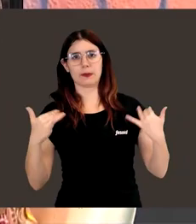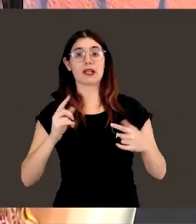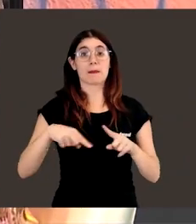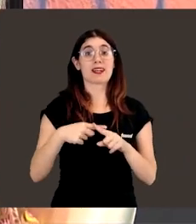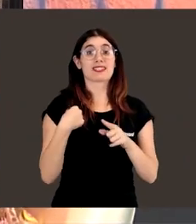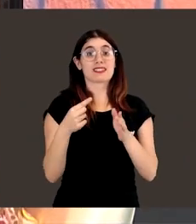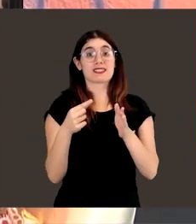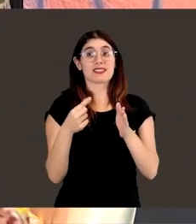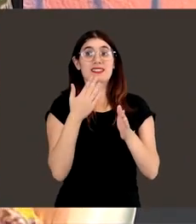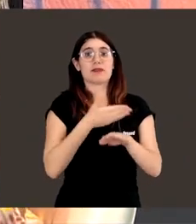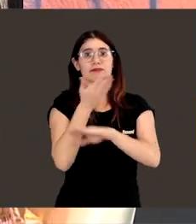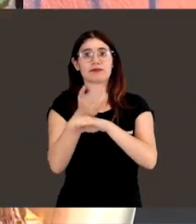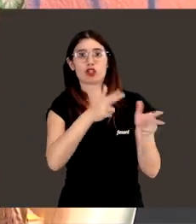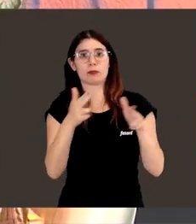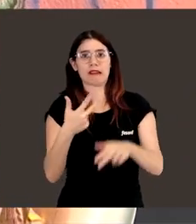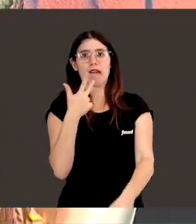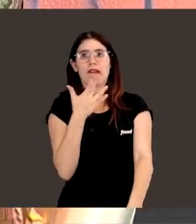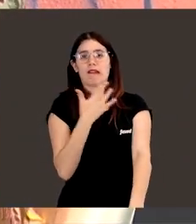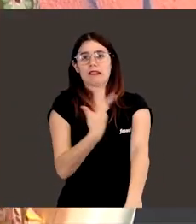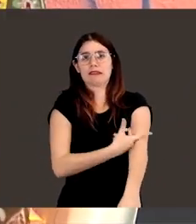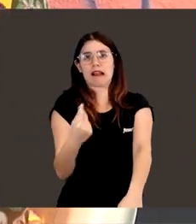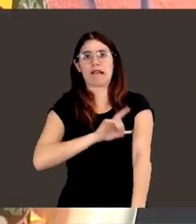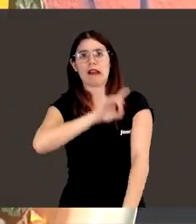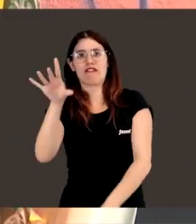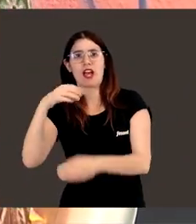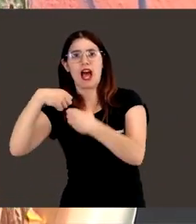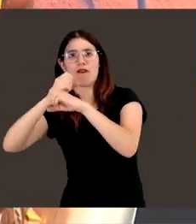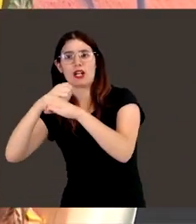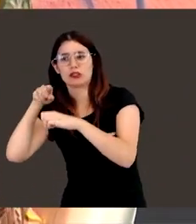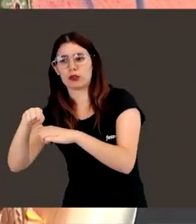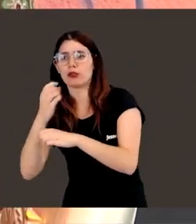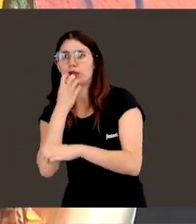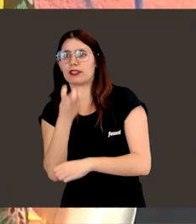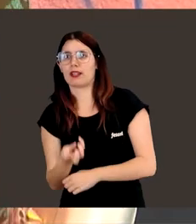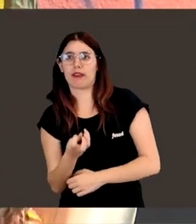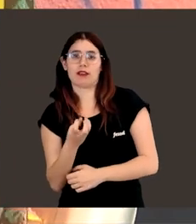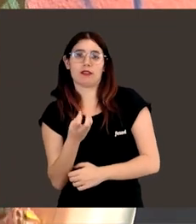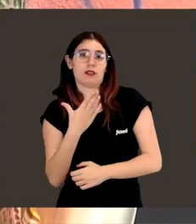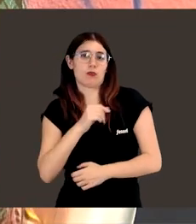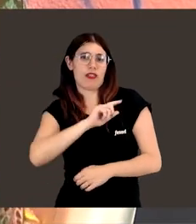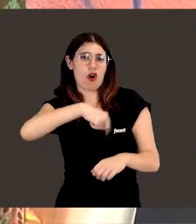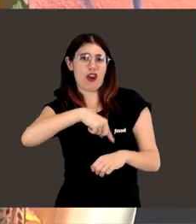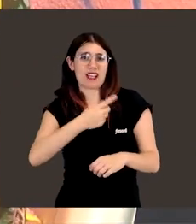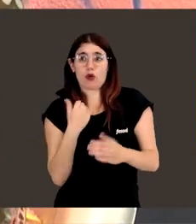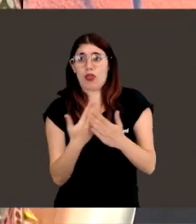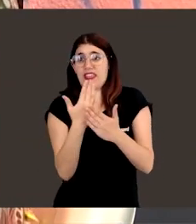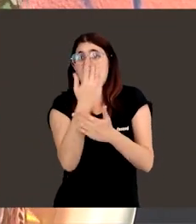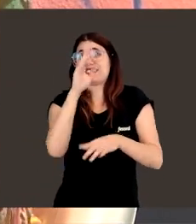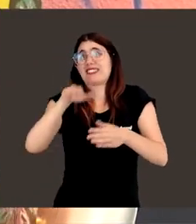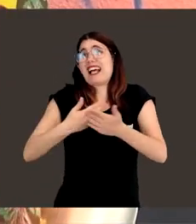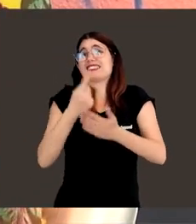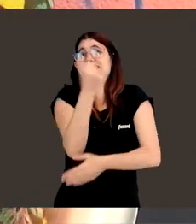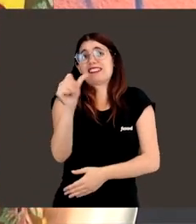tienes que ir a un hospital, te tienes que sacar sangre, la sangre hay enviarla a un laboratorio, tarda, puedes tardar horas, días o a veces semanas